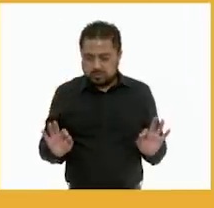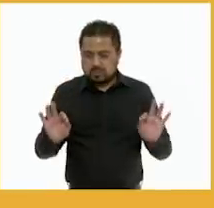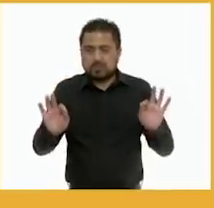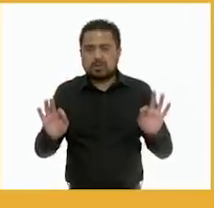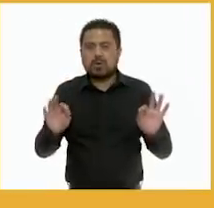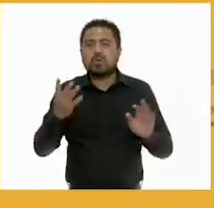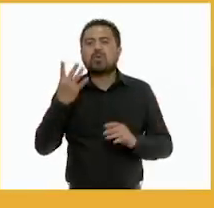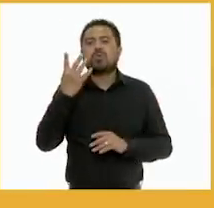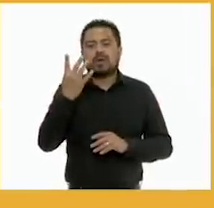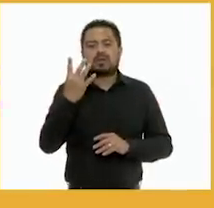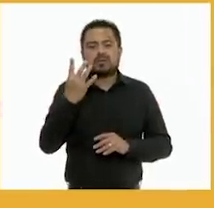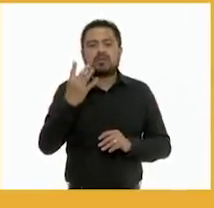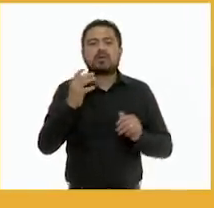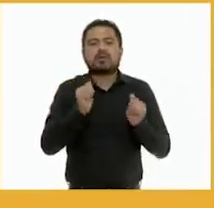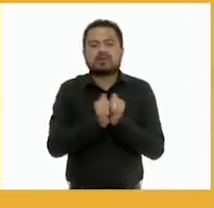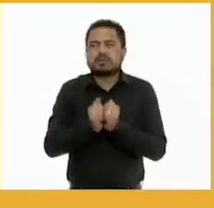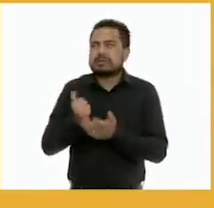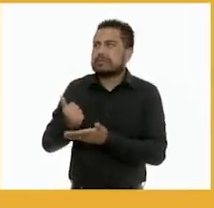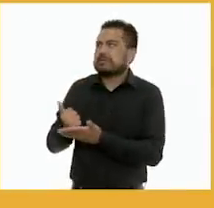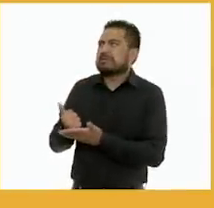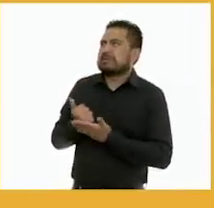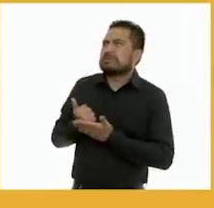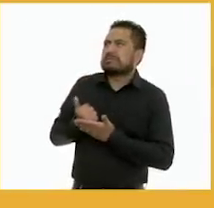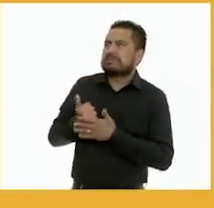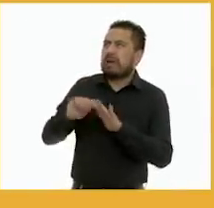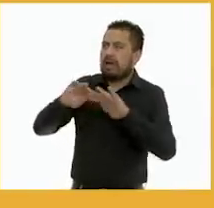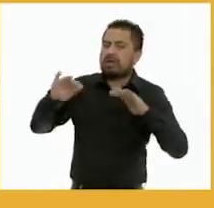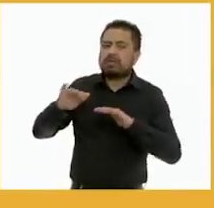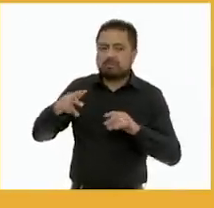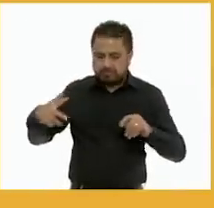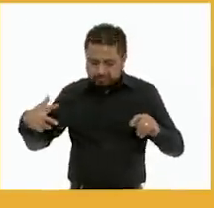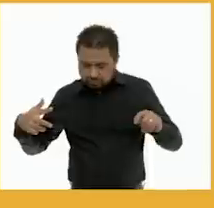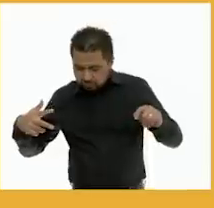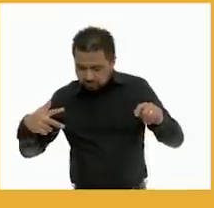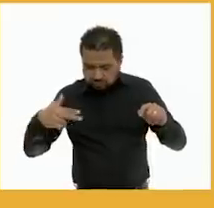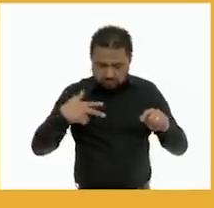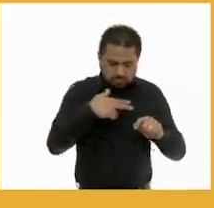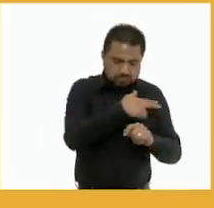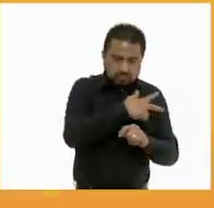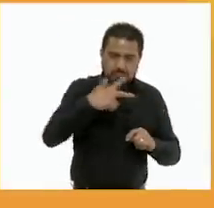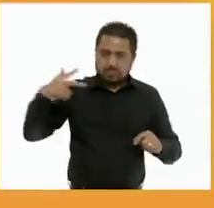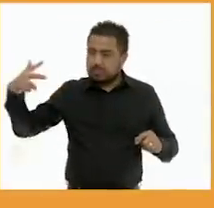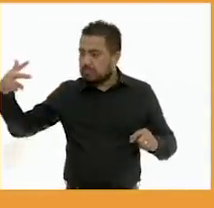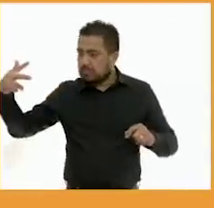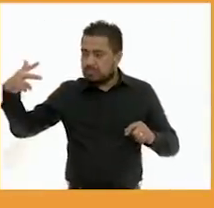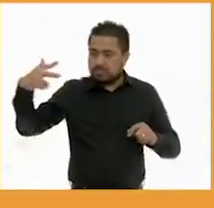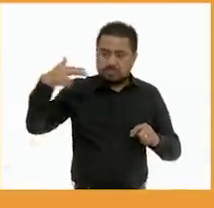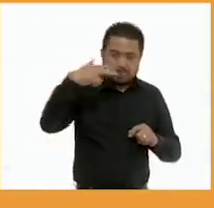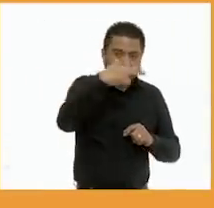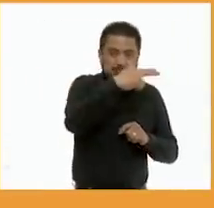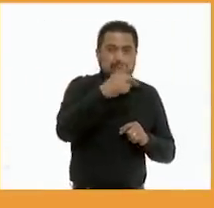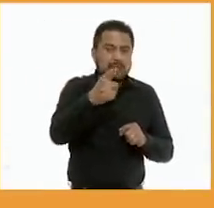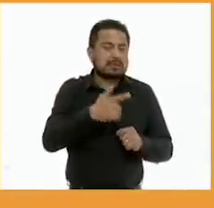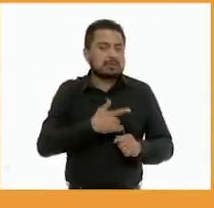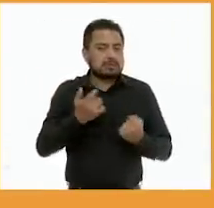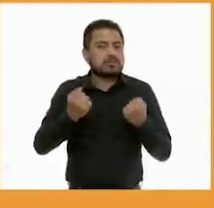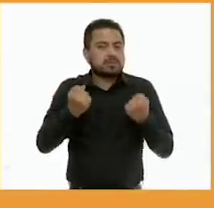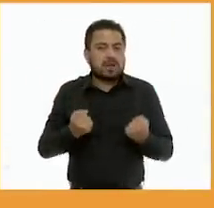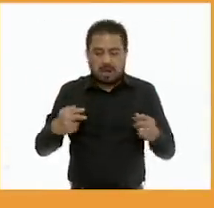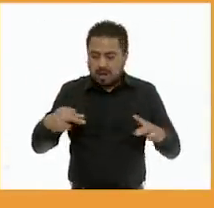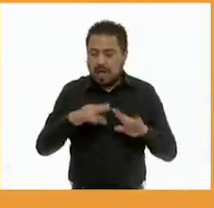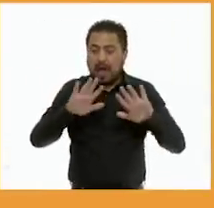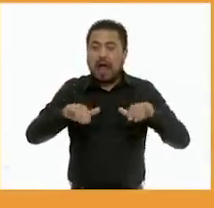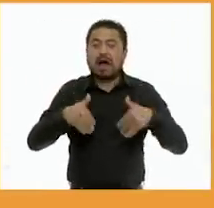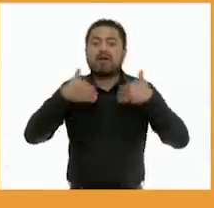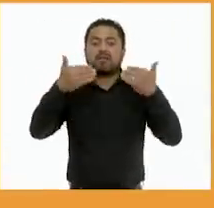4. Con ayuda de un adulto corta sobre la línea horizontal que marcaste Asegúrate de cortar por